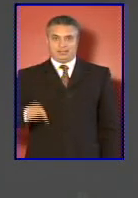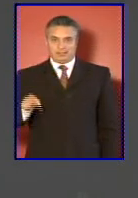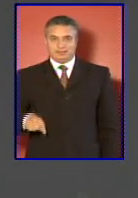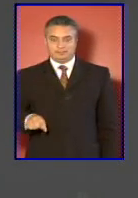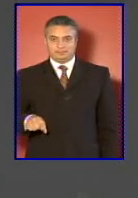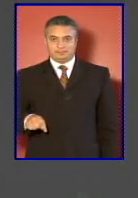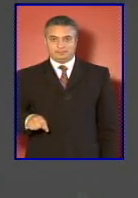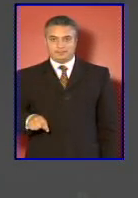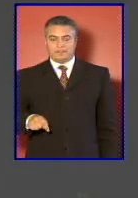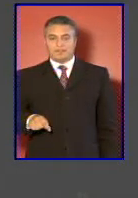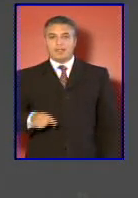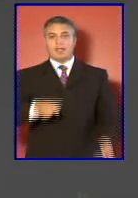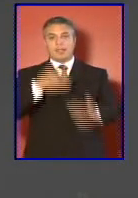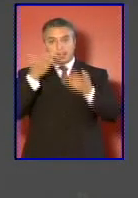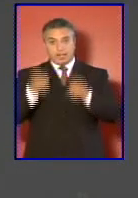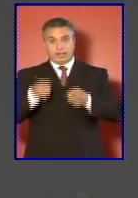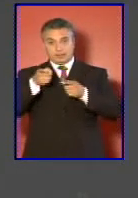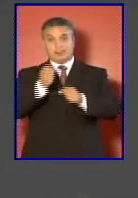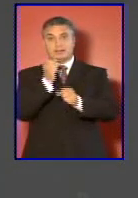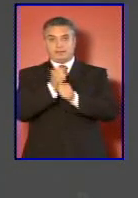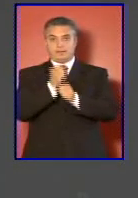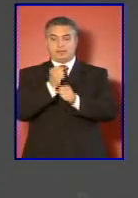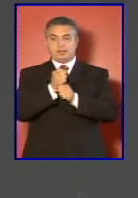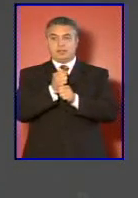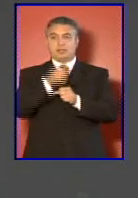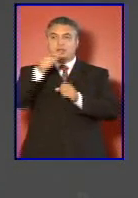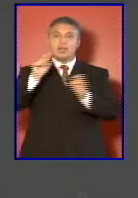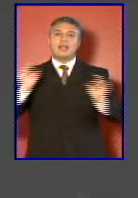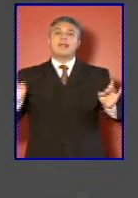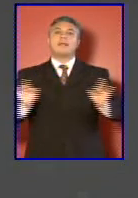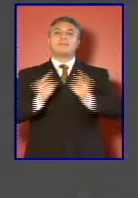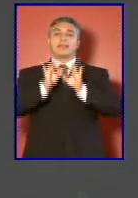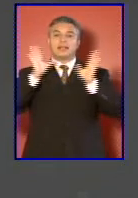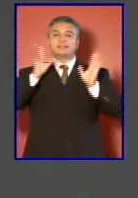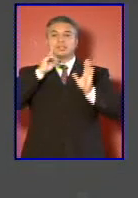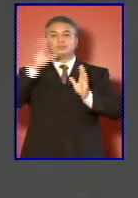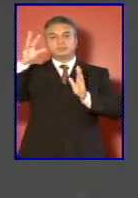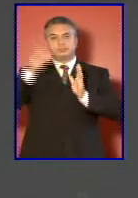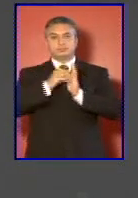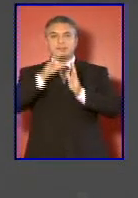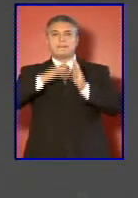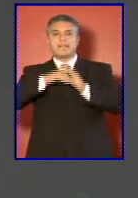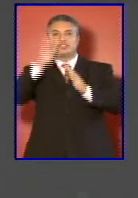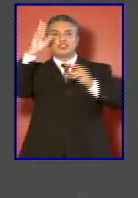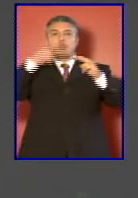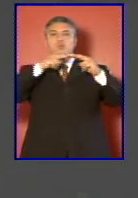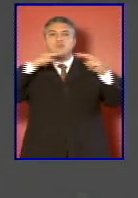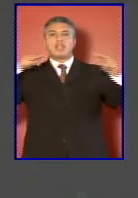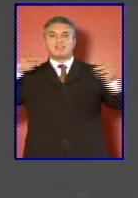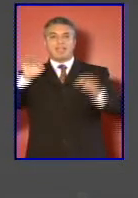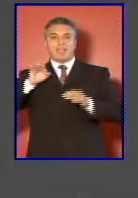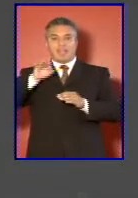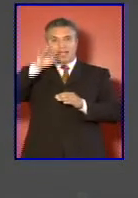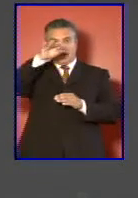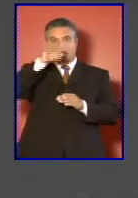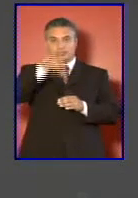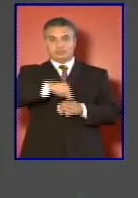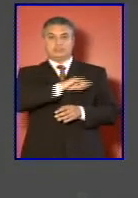en este trabajo de emergencia se instaló el mayor puente aéreo que ha habido en el país